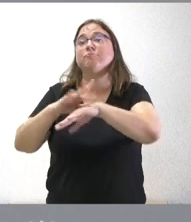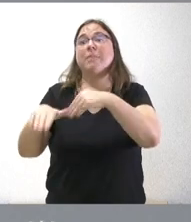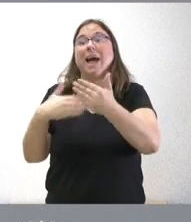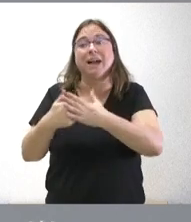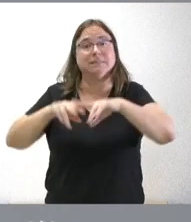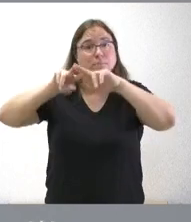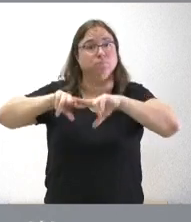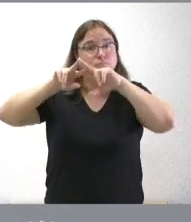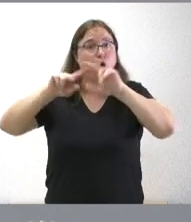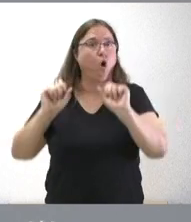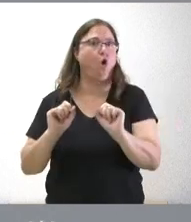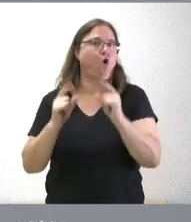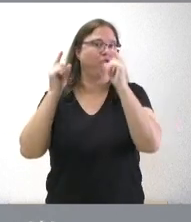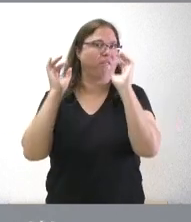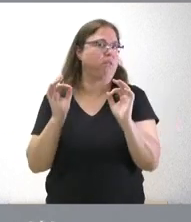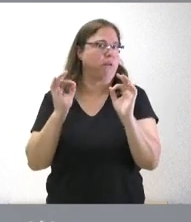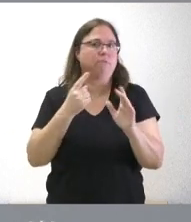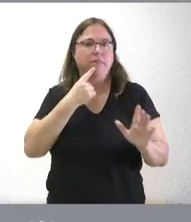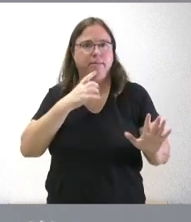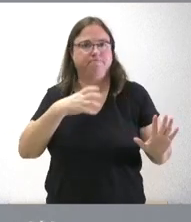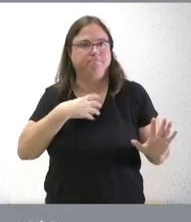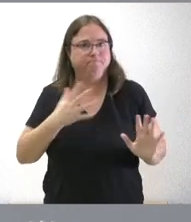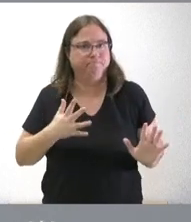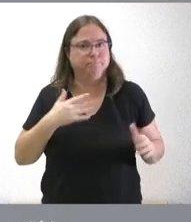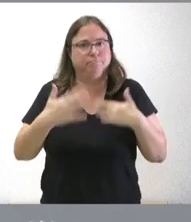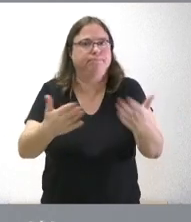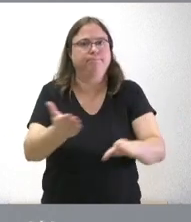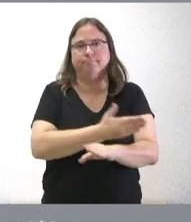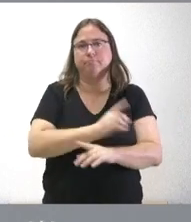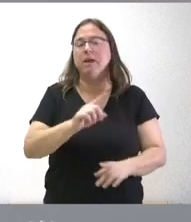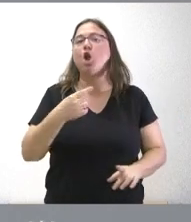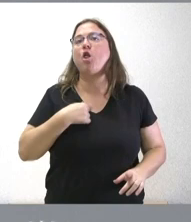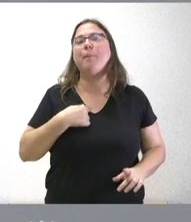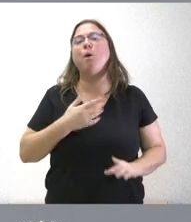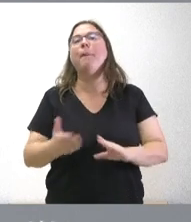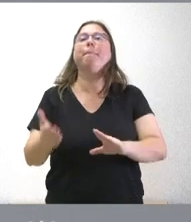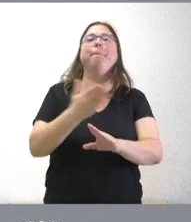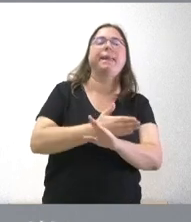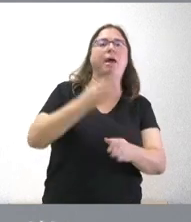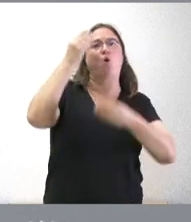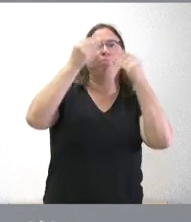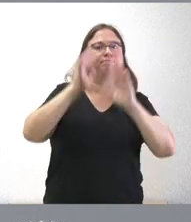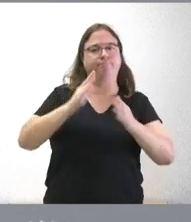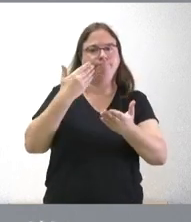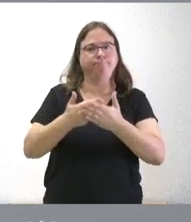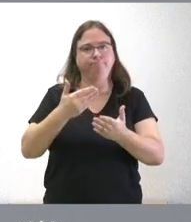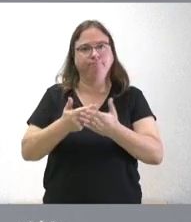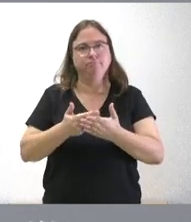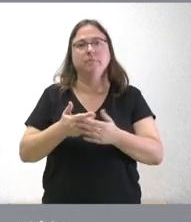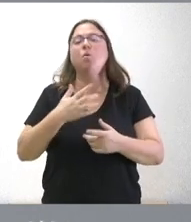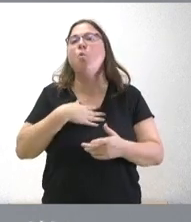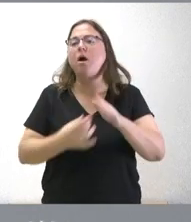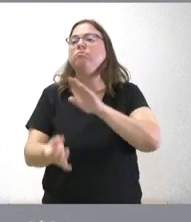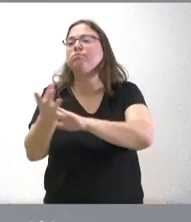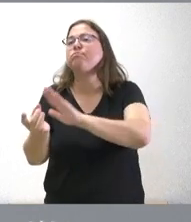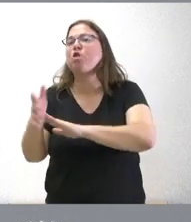finalicen todos los estudios es precipitado y en todo caso no debiéramos prejuzgar cuando hablamos de actividades de todo tipo cuál es el